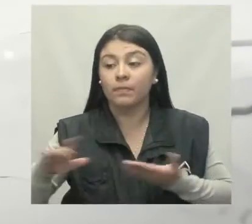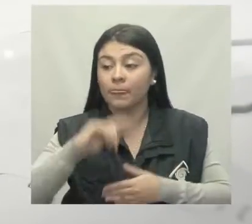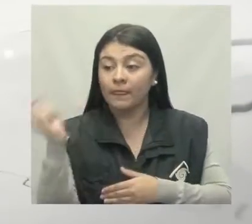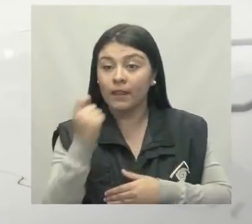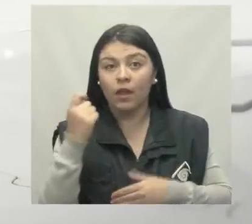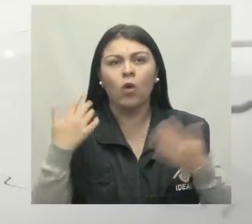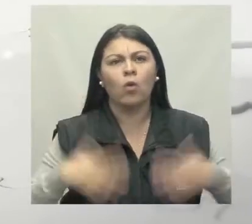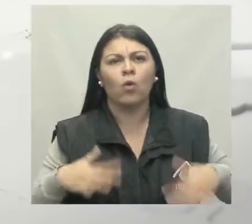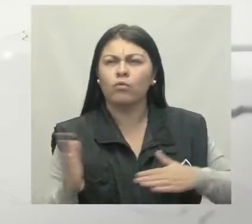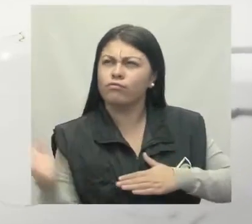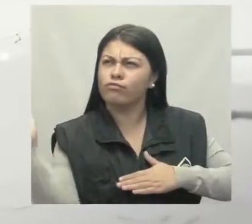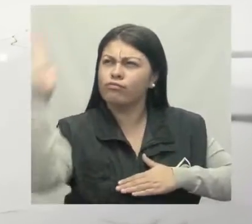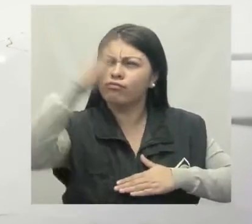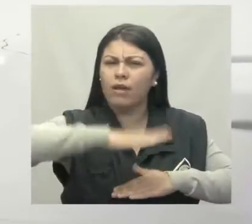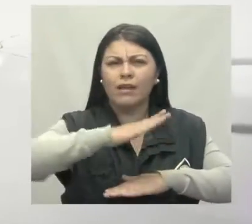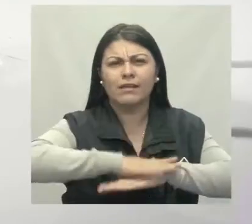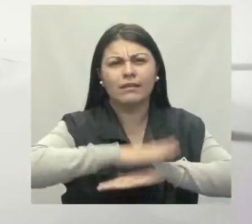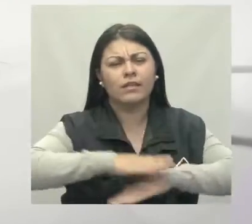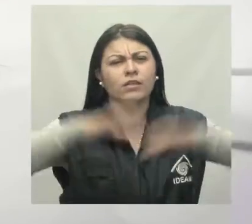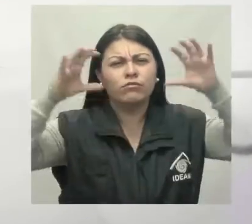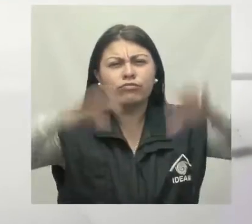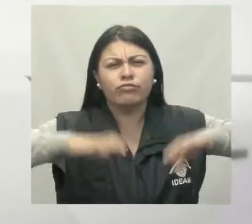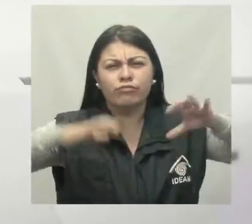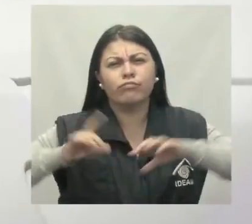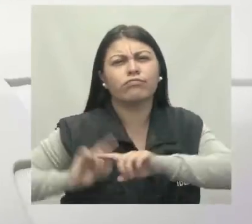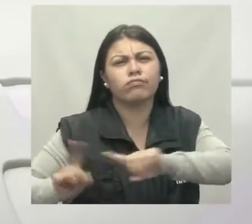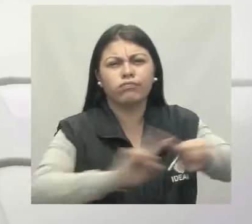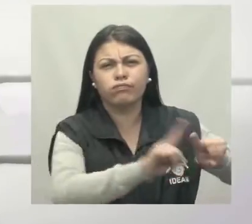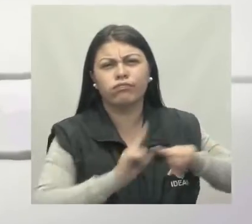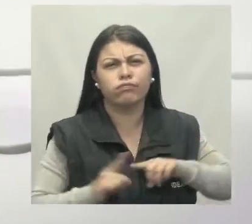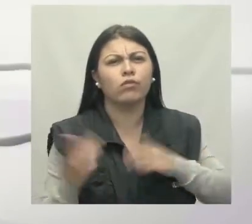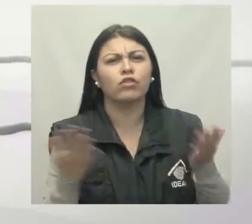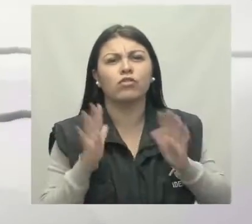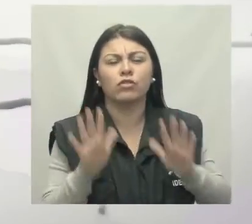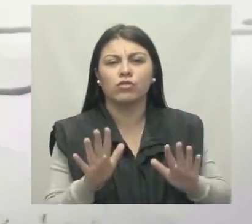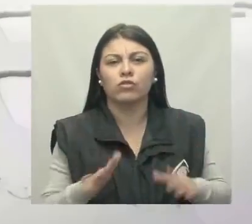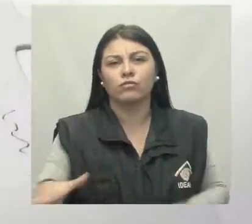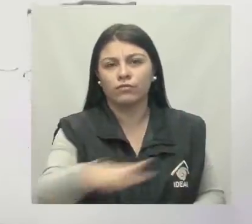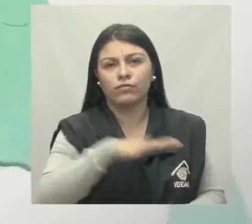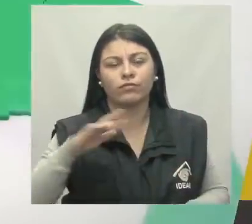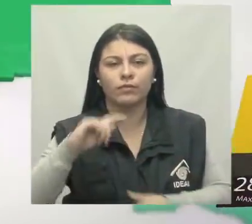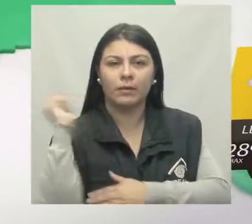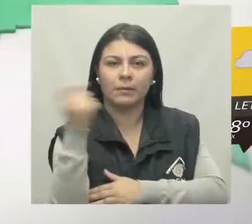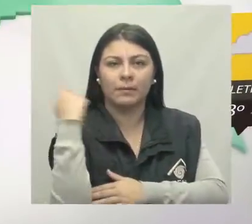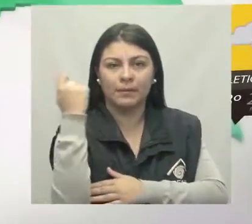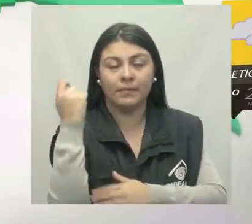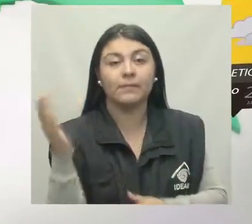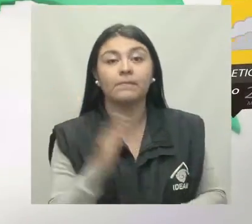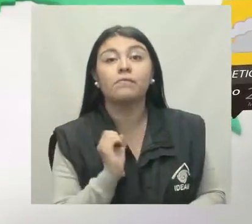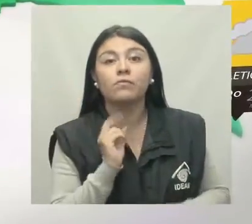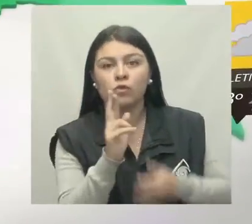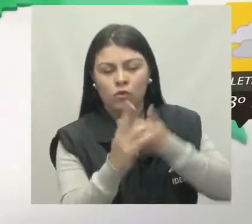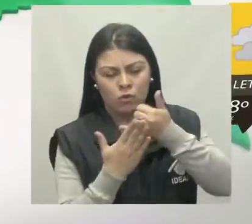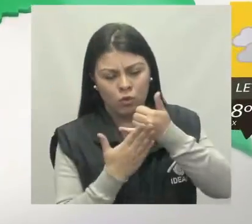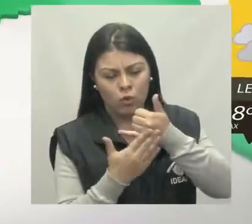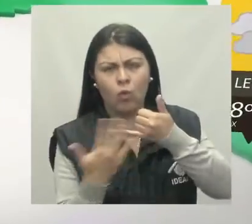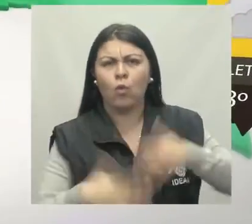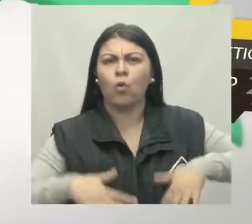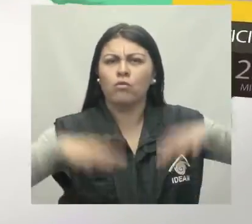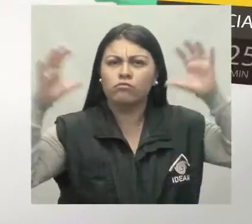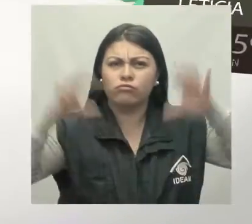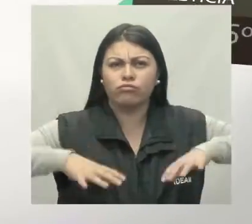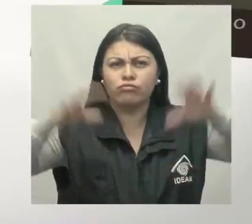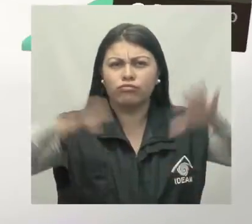en horas de la tarde, con lluvias de variada intensidad sobre el pie de Monte Llanero del Meta. Hacia el sur del país se prevén lluvias de variada